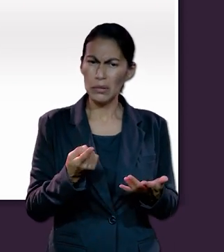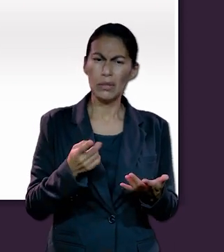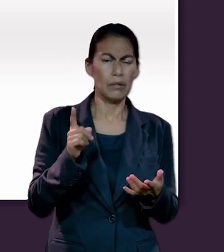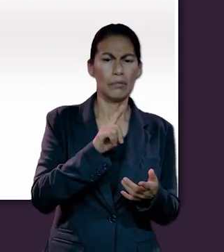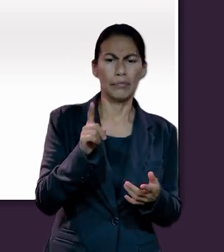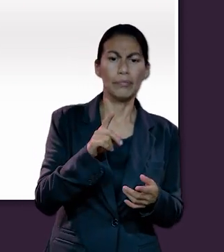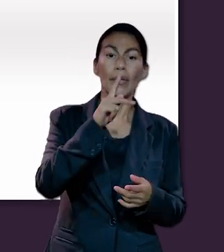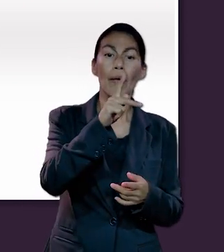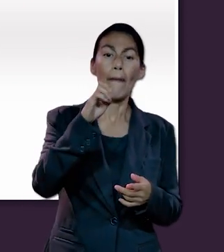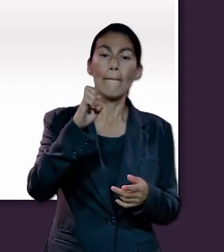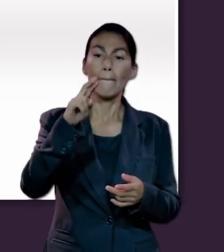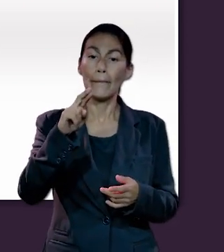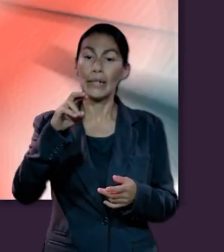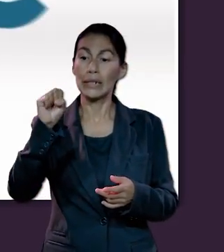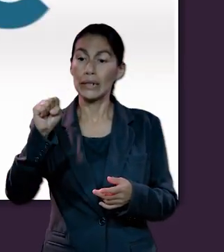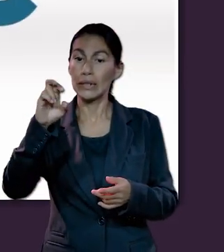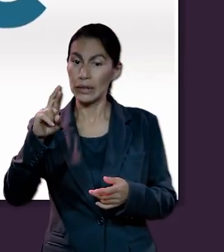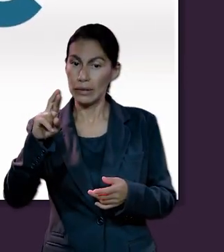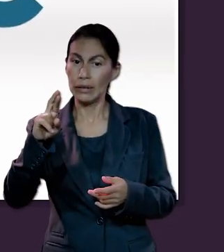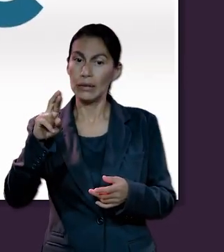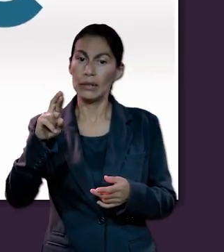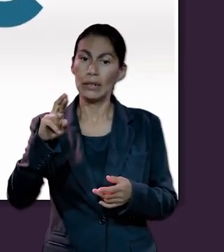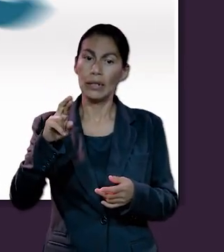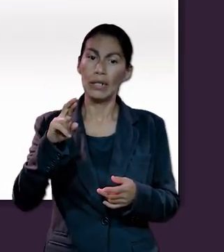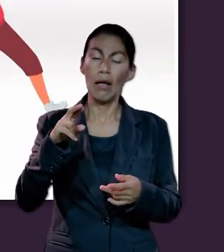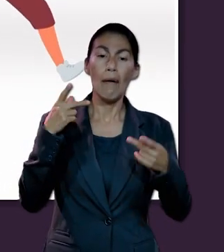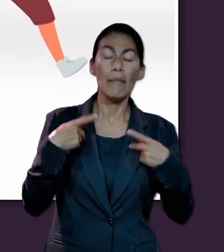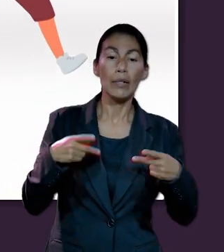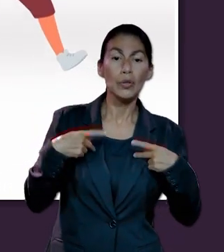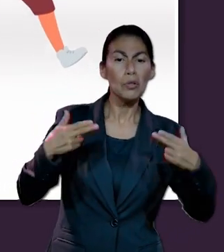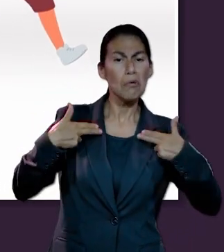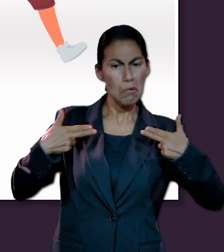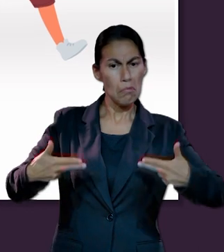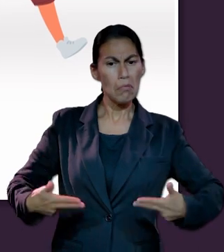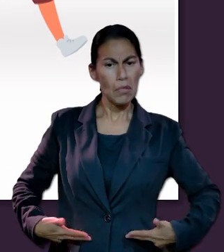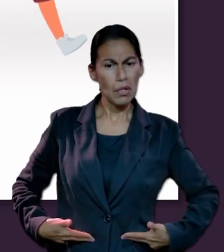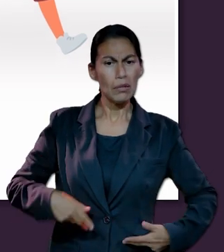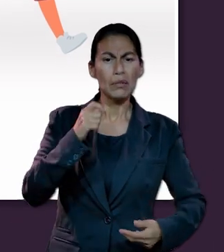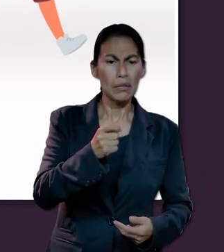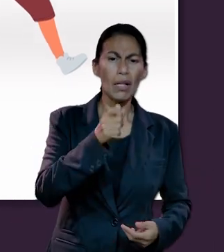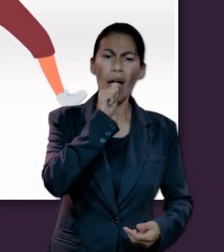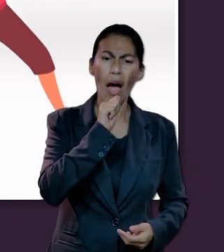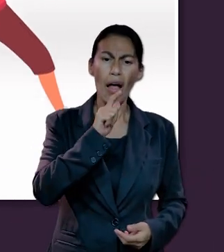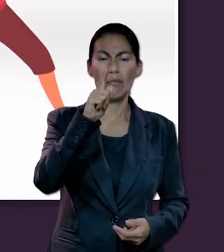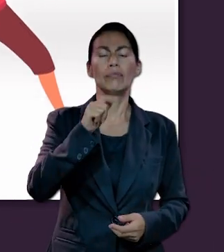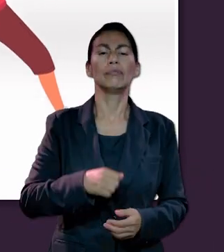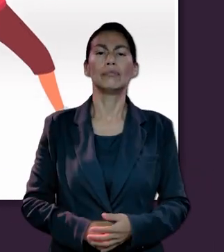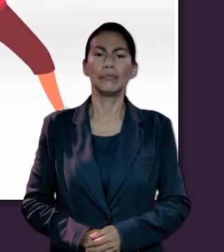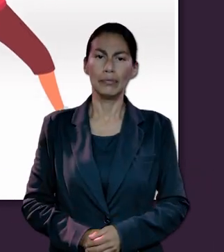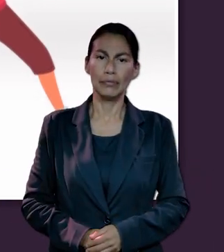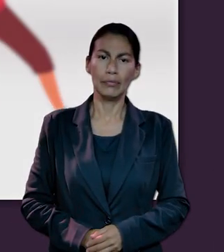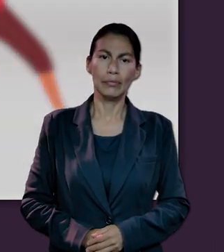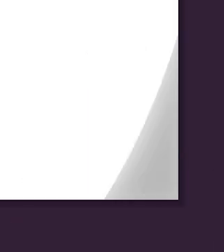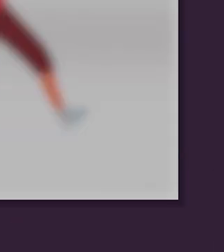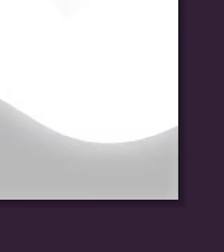como una entidad dentro de ellos. Ver ser. Como seres humanos, son almas.